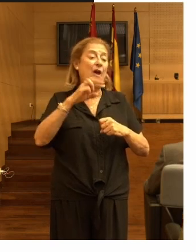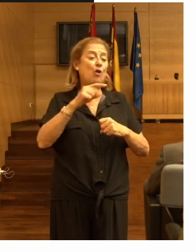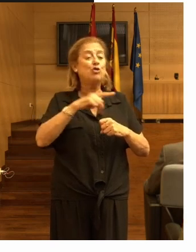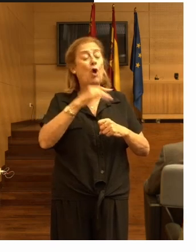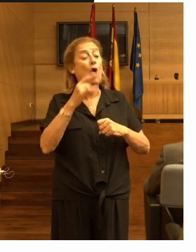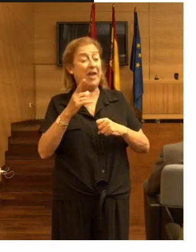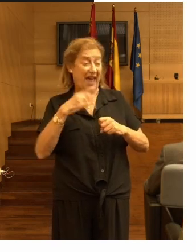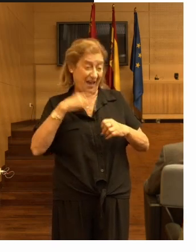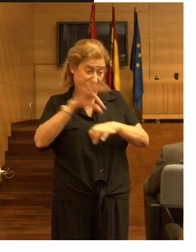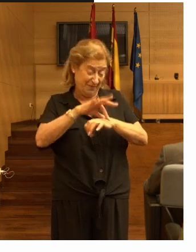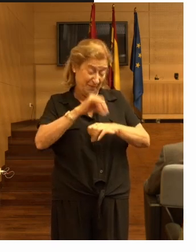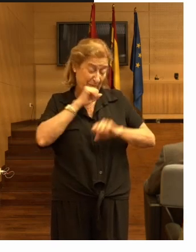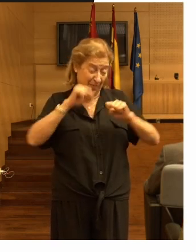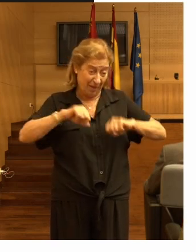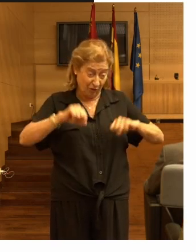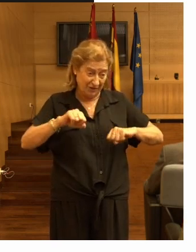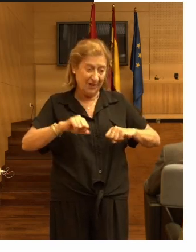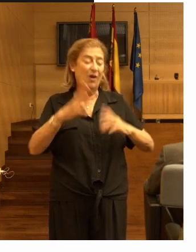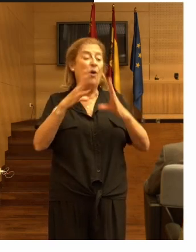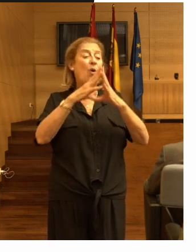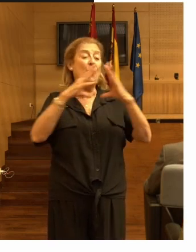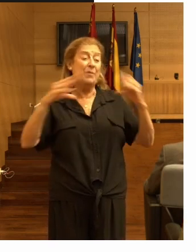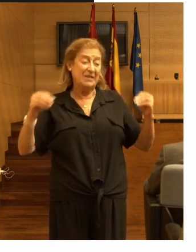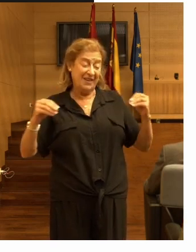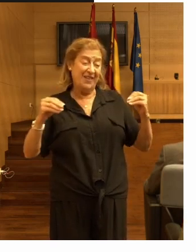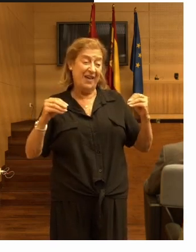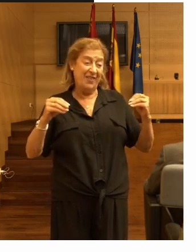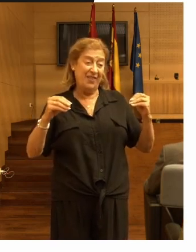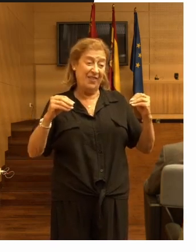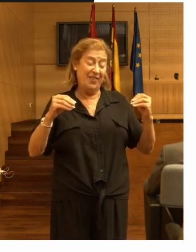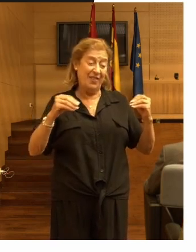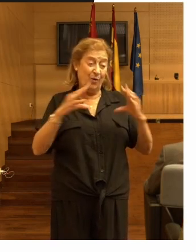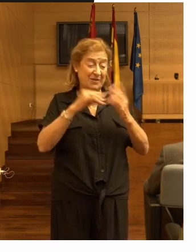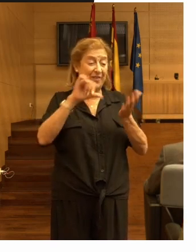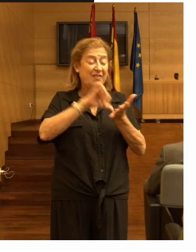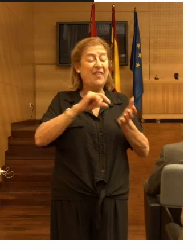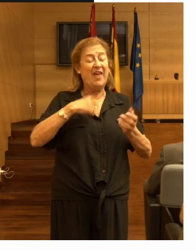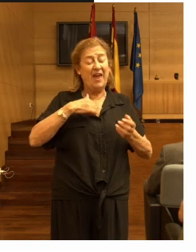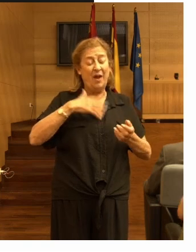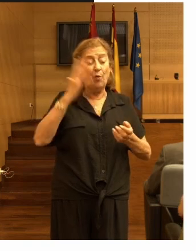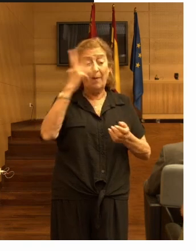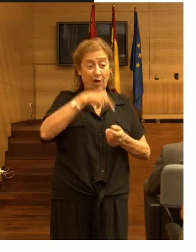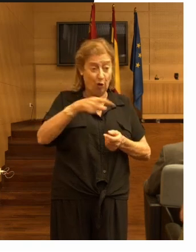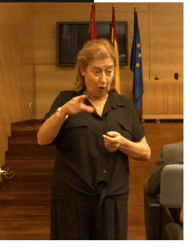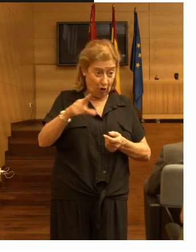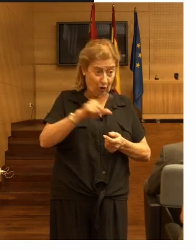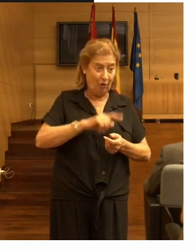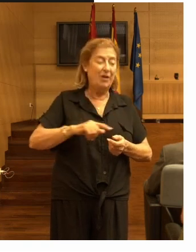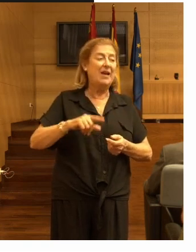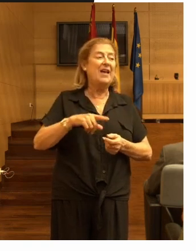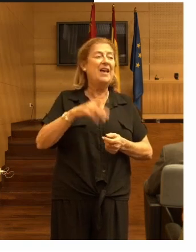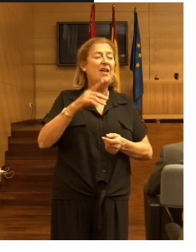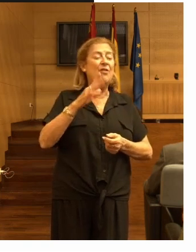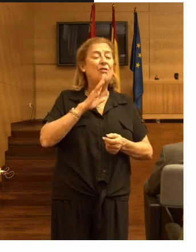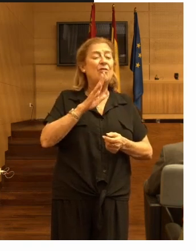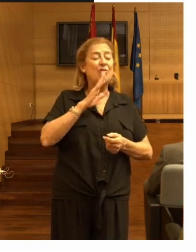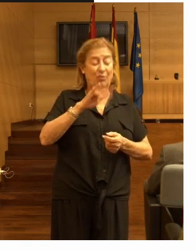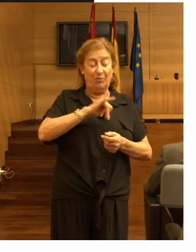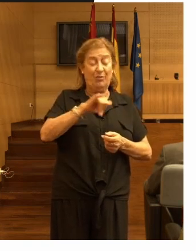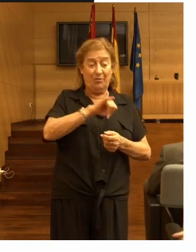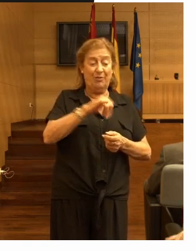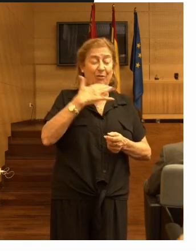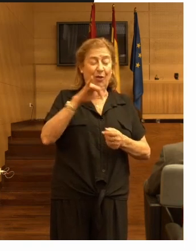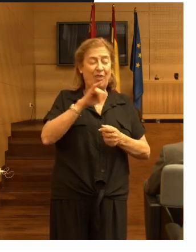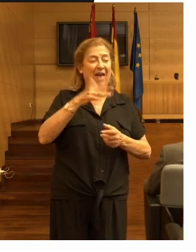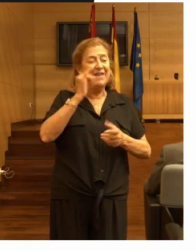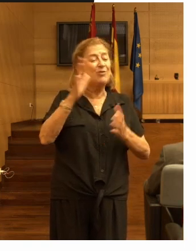en la universidad en la City University de Nueva York donde lleva todo